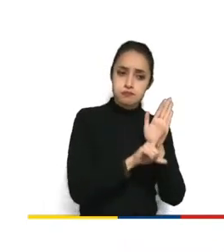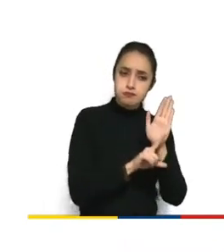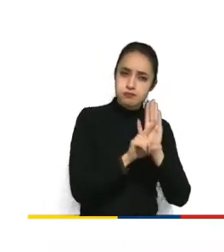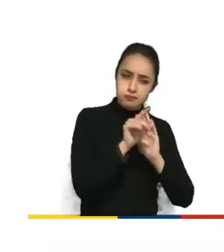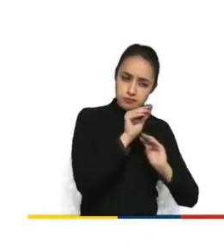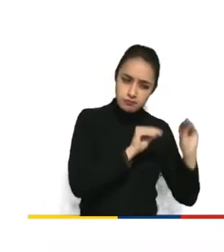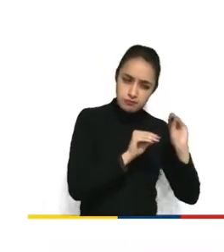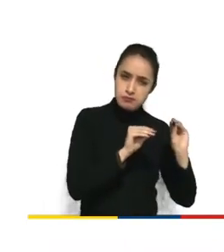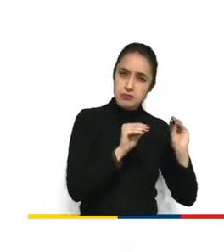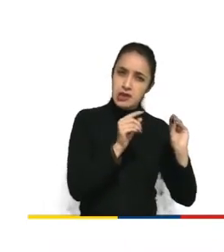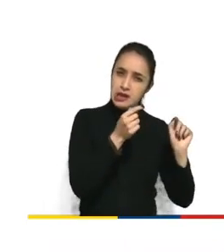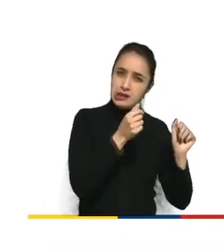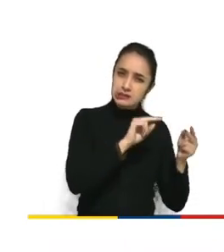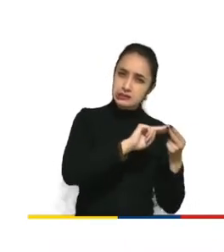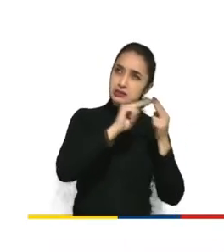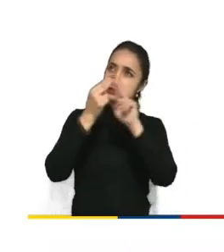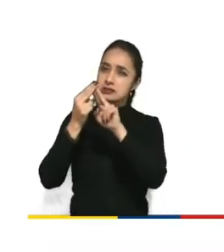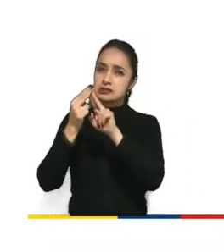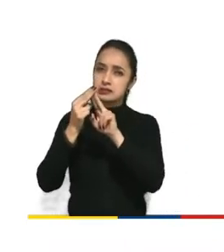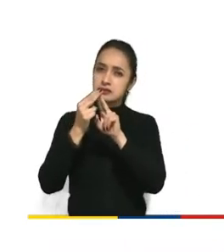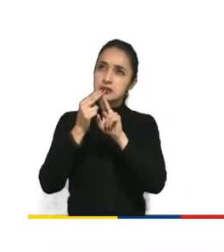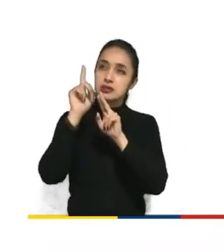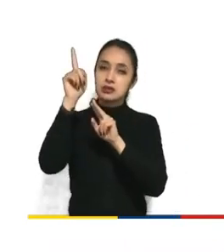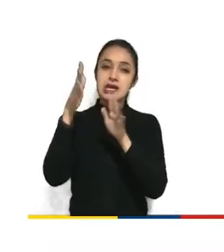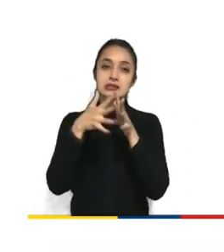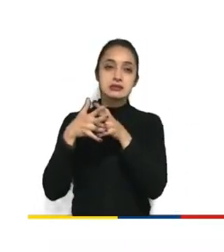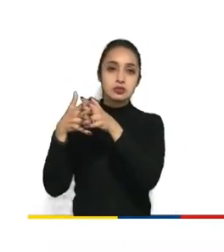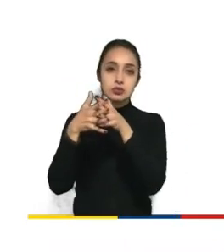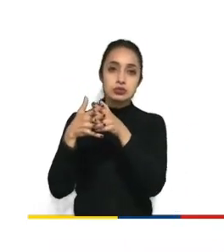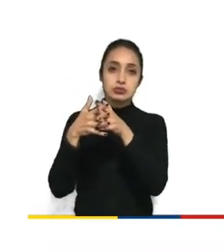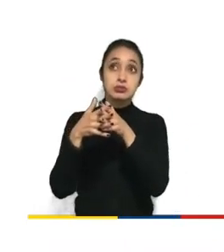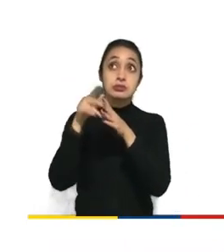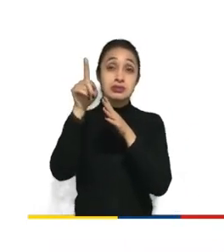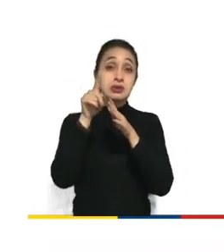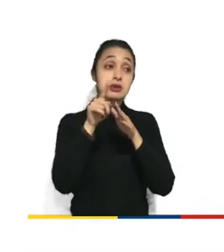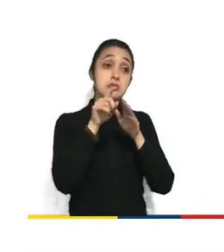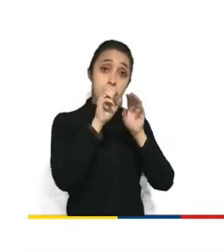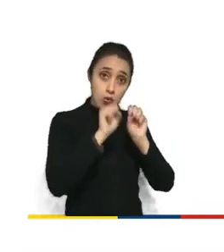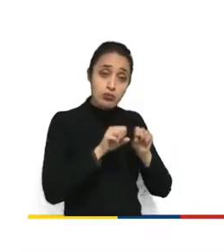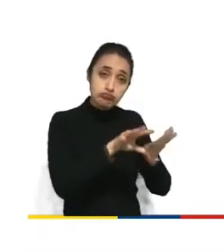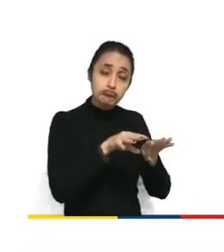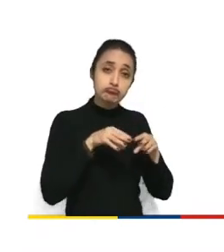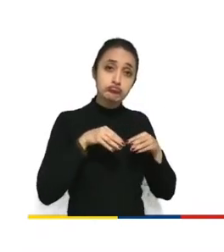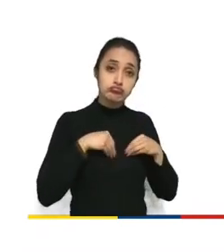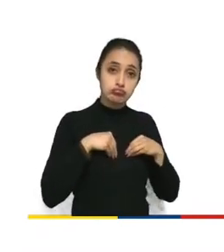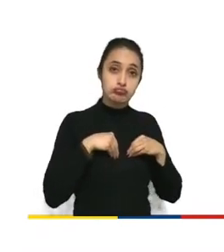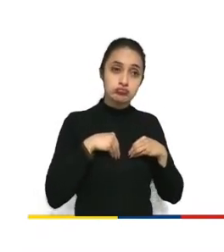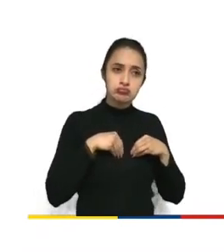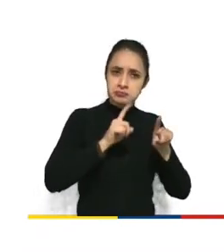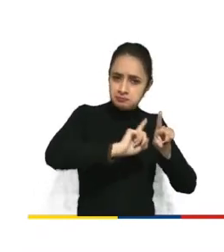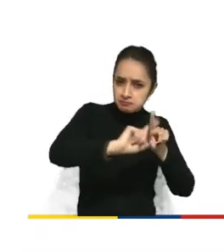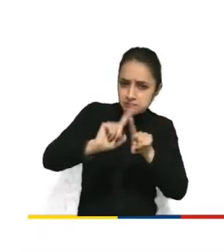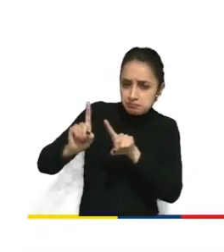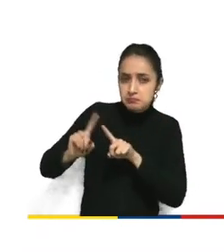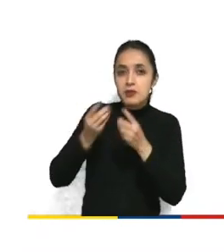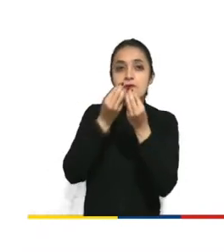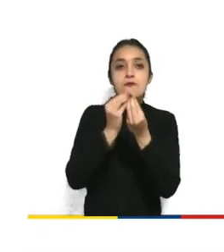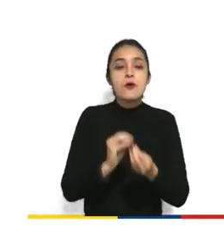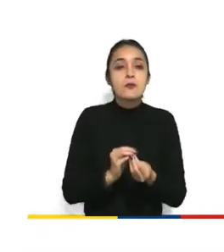a la de los estados unidos en donde se permite en todos los tipos de